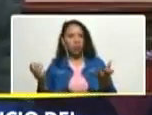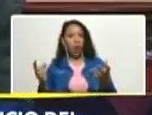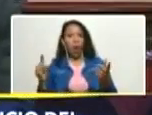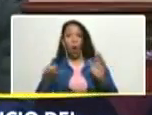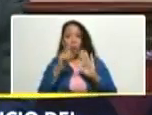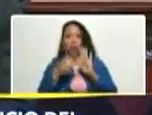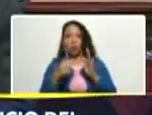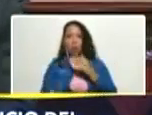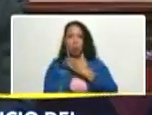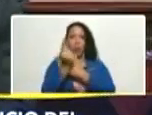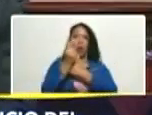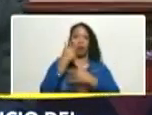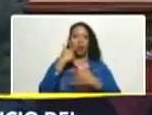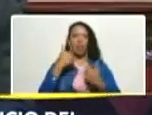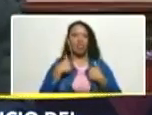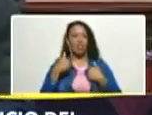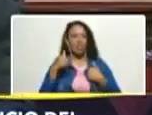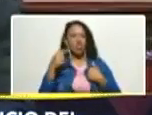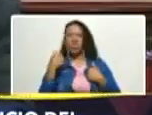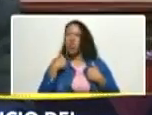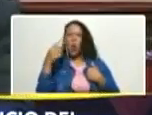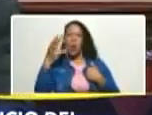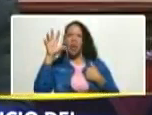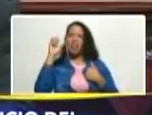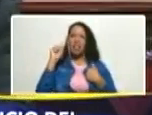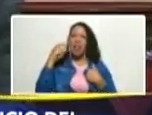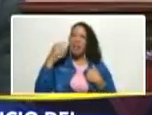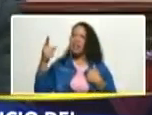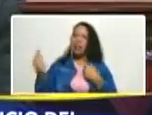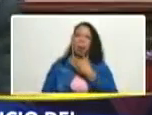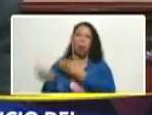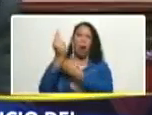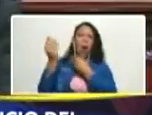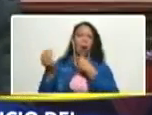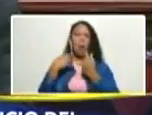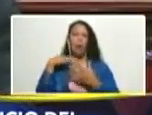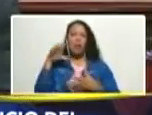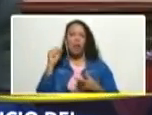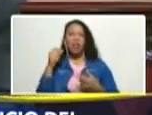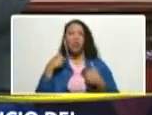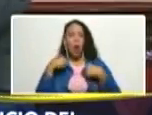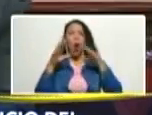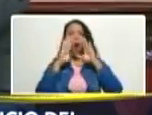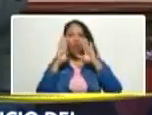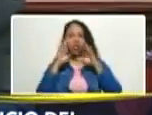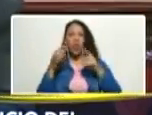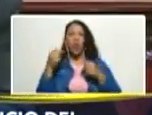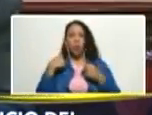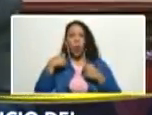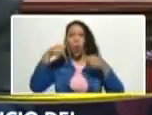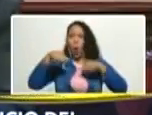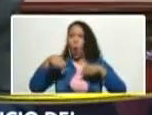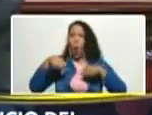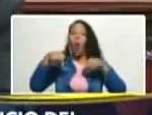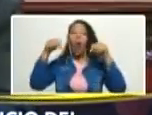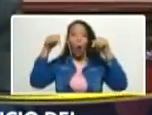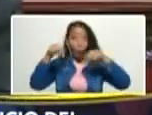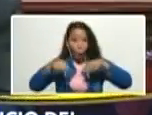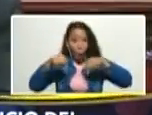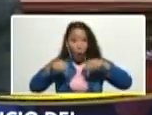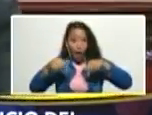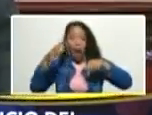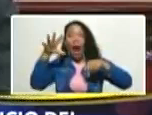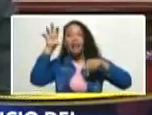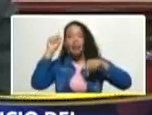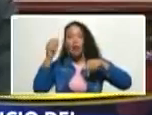yo no entendía mucho en el momento que él me hacía esas afirmaciones lo confieso hoy lo entiendo cada